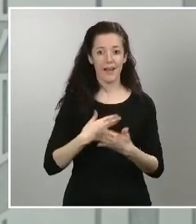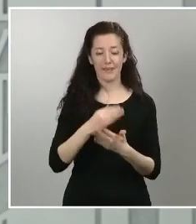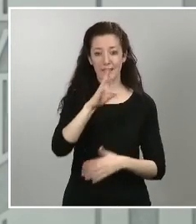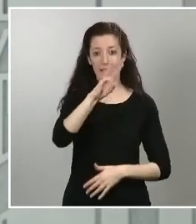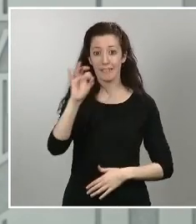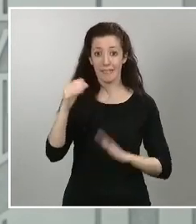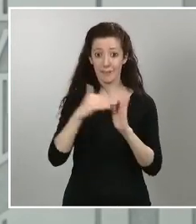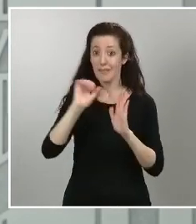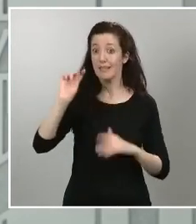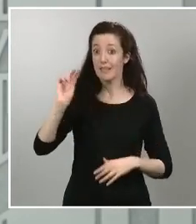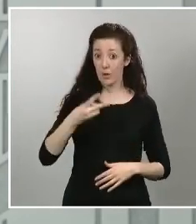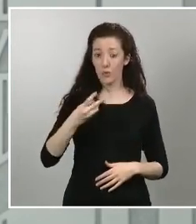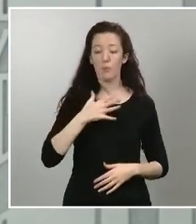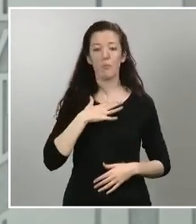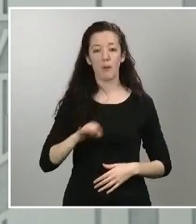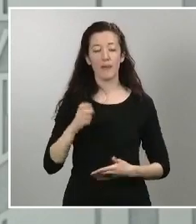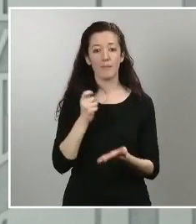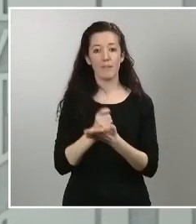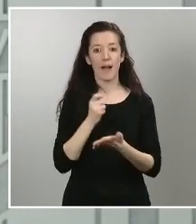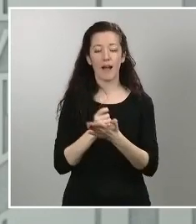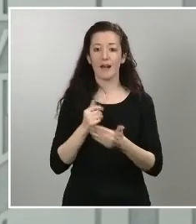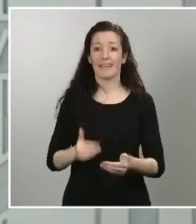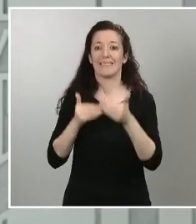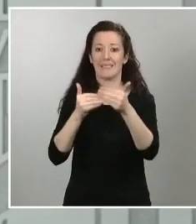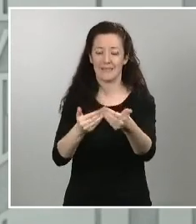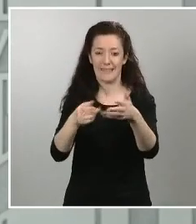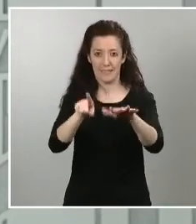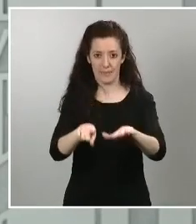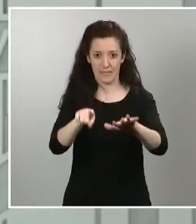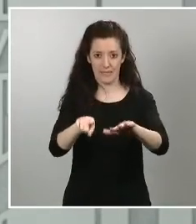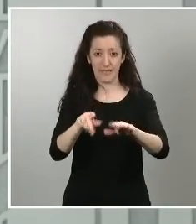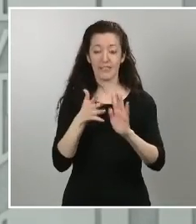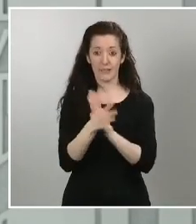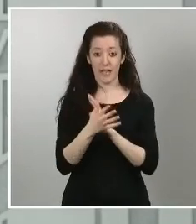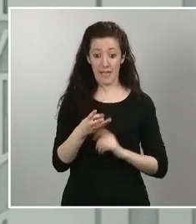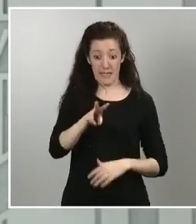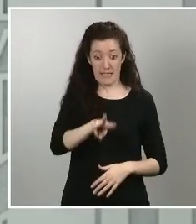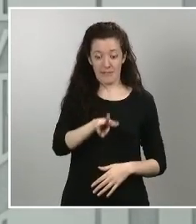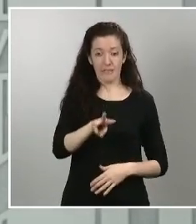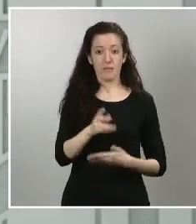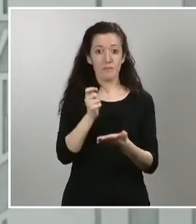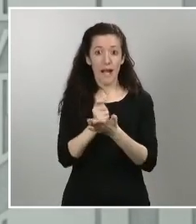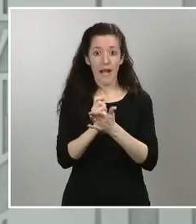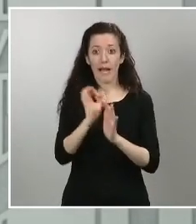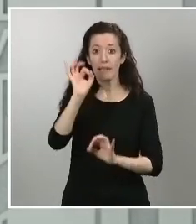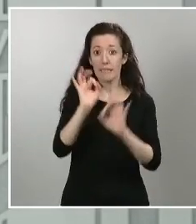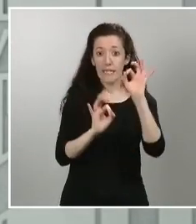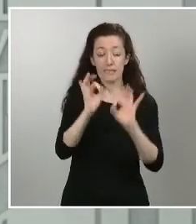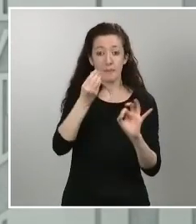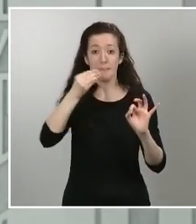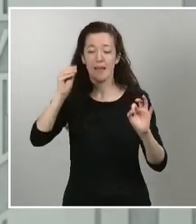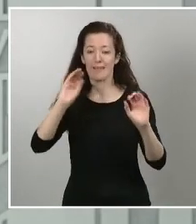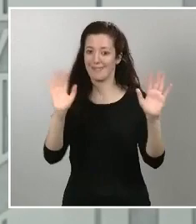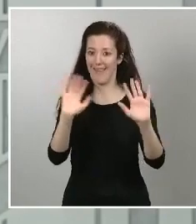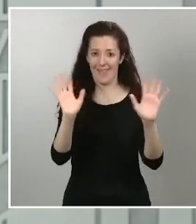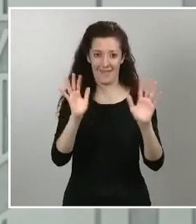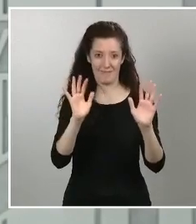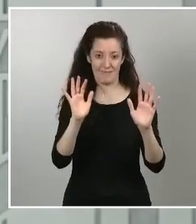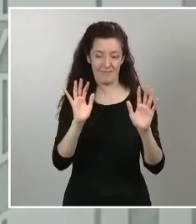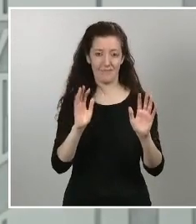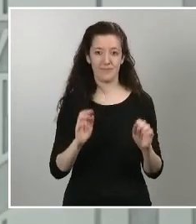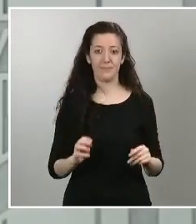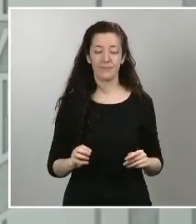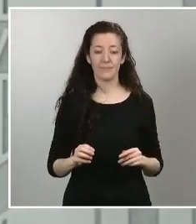los tres primeros no habrá que pagar ningún tipo de interés esta es la cuestión que se ha que se ha planteado y lo que queremos